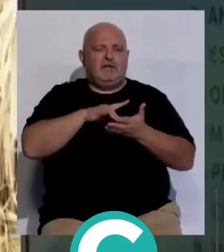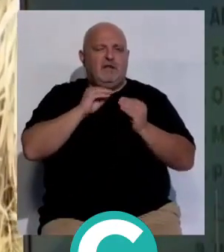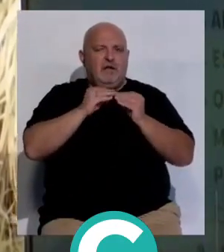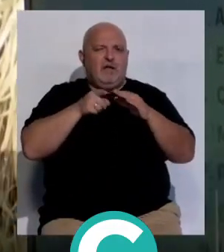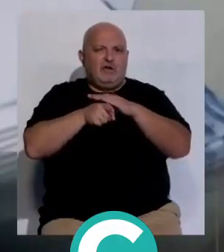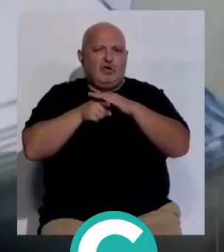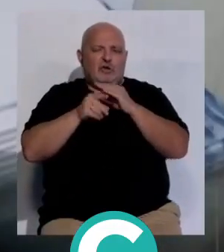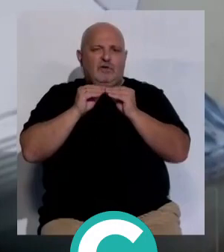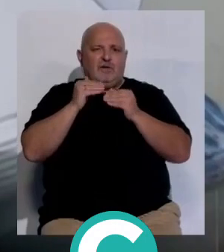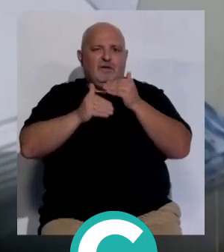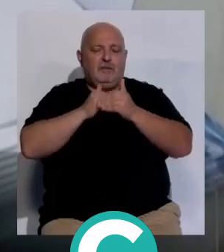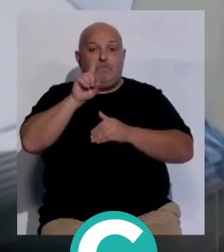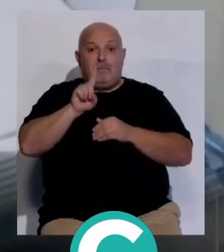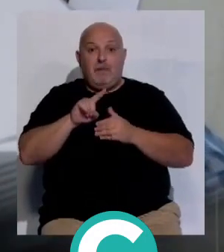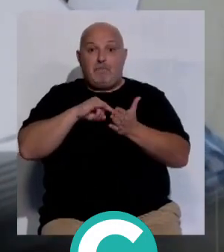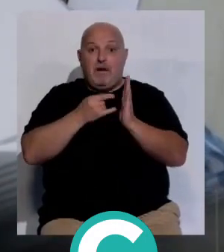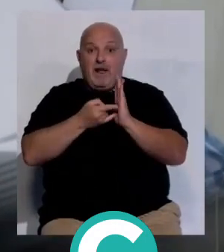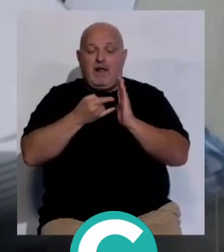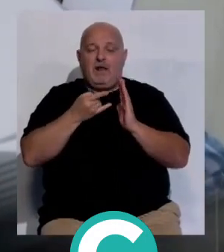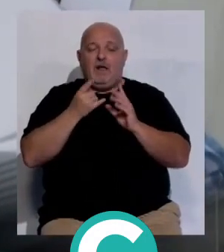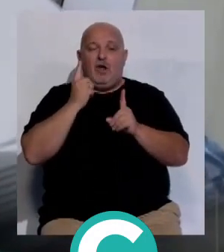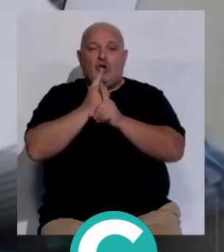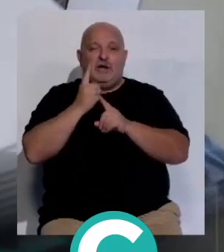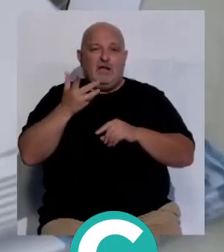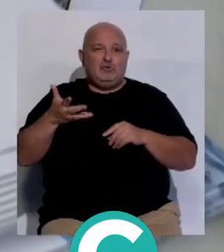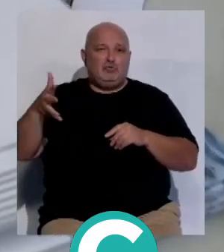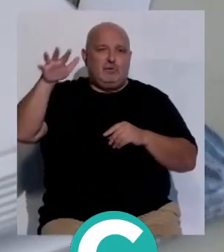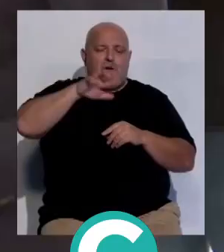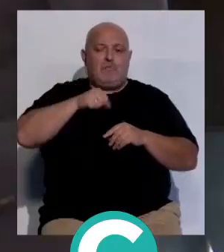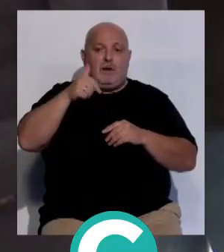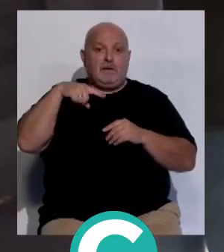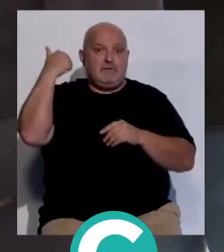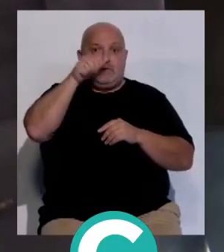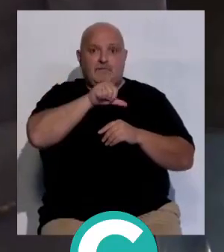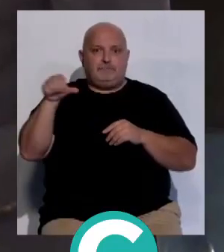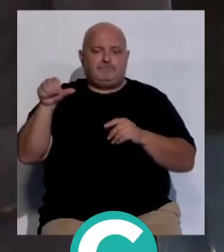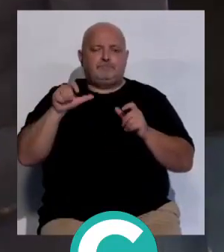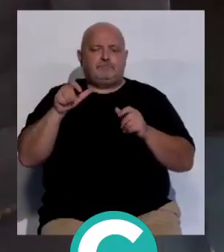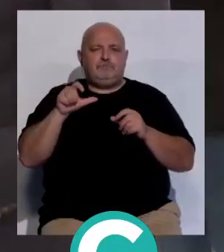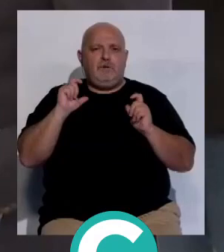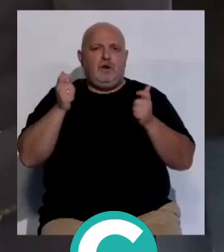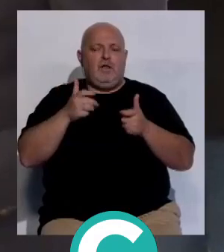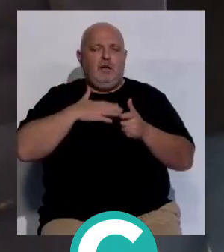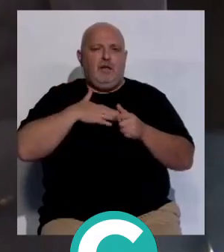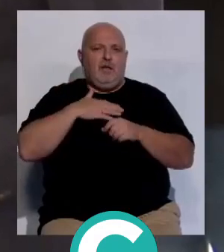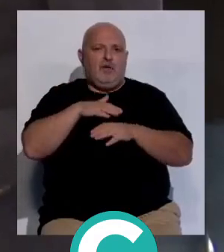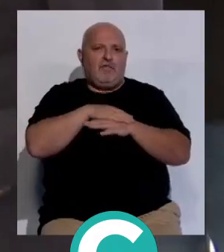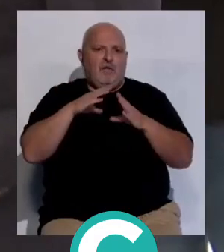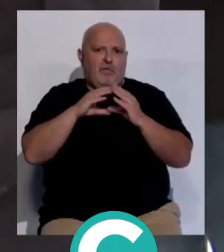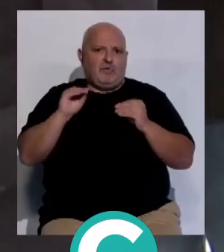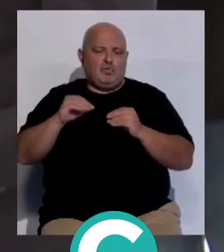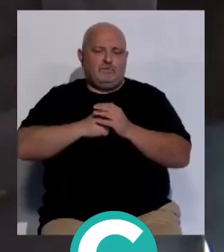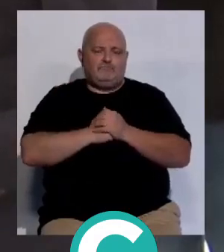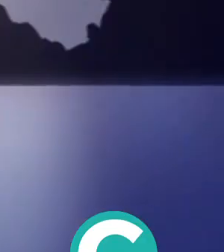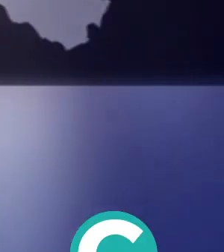administrativa este primer plan de emergencias frente a Tsunamis será aprobado la semana que viene en el próximo Consejo de Gobierno andaluz